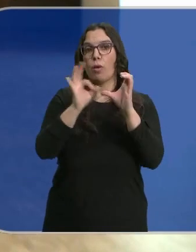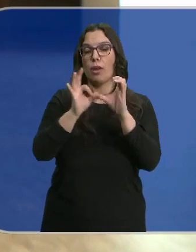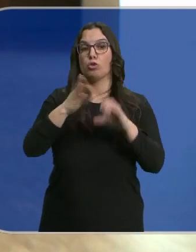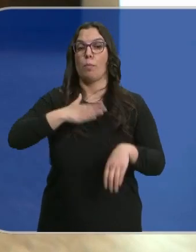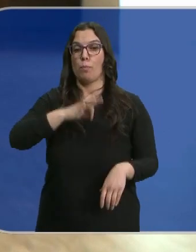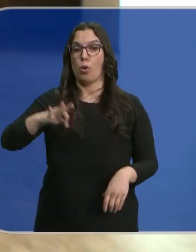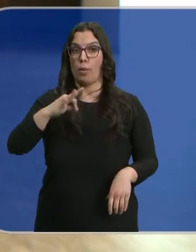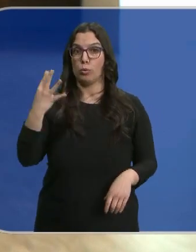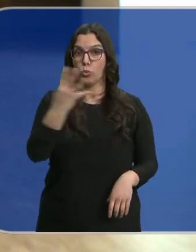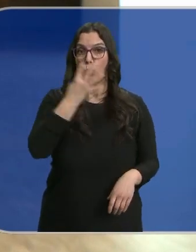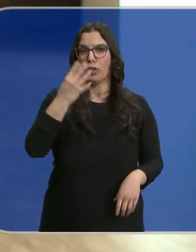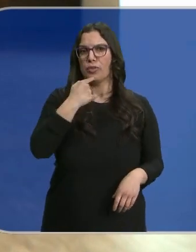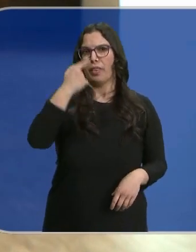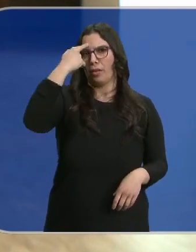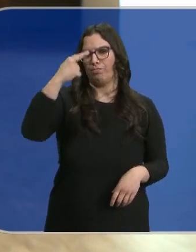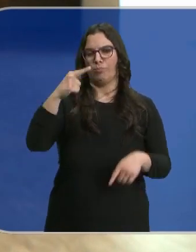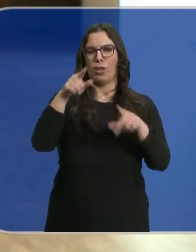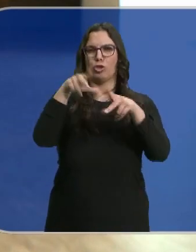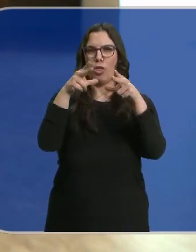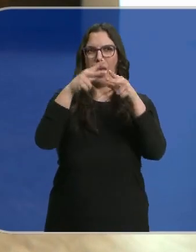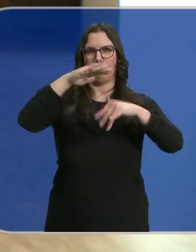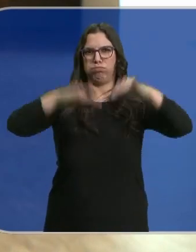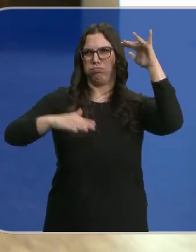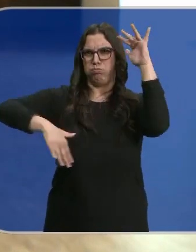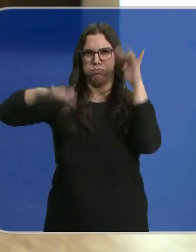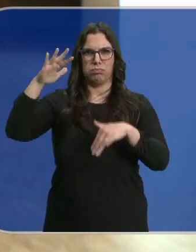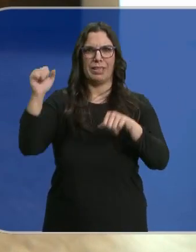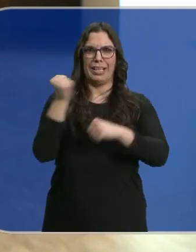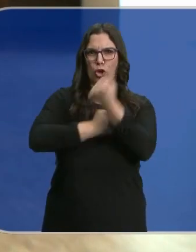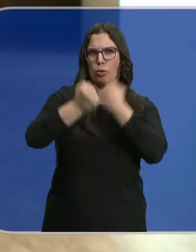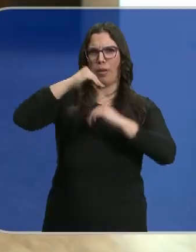existen demasiadas desigualdades sociales y económicas.